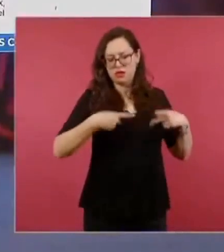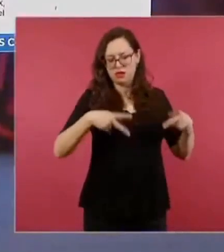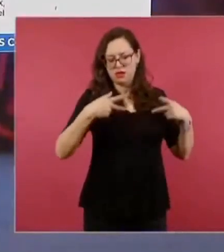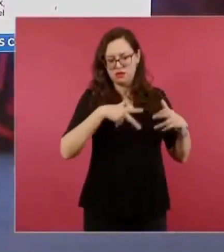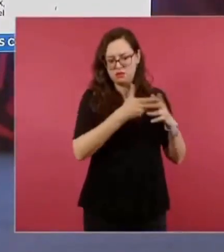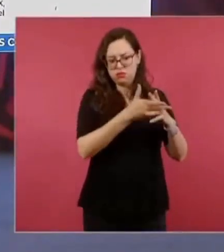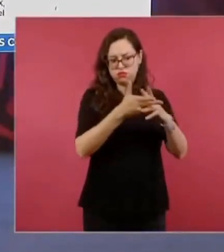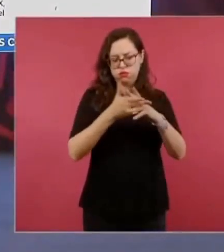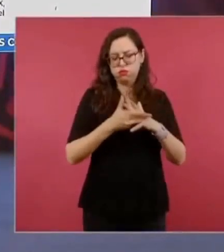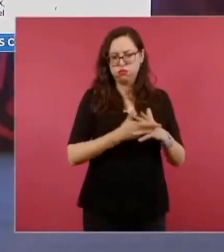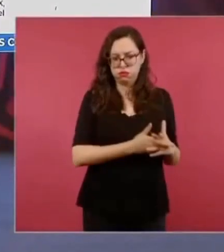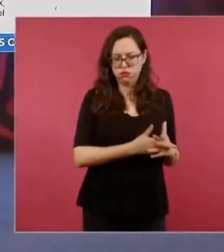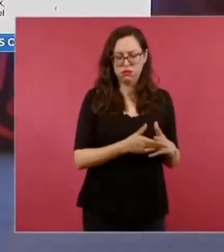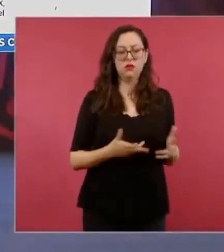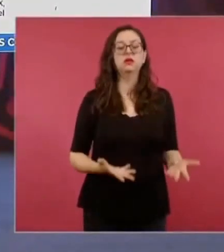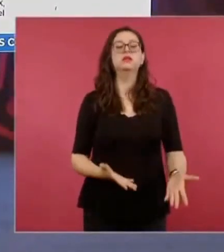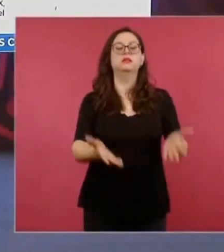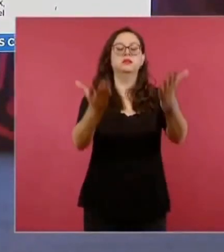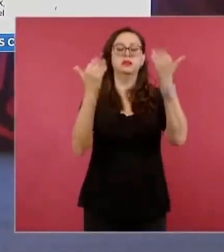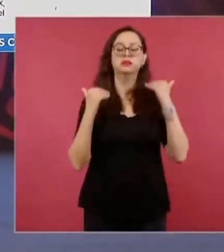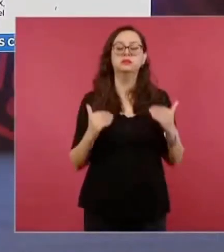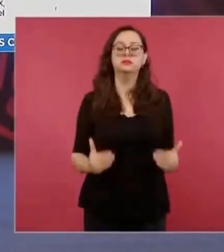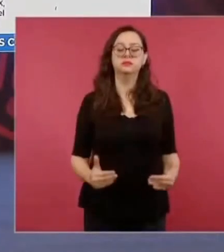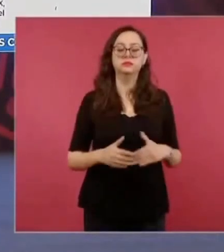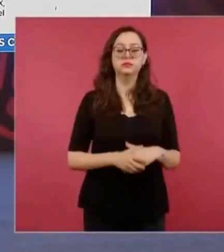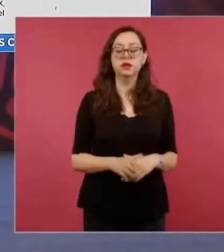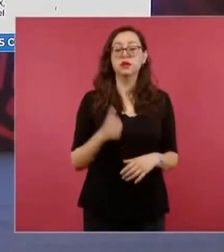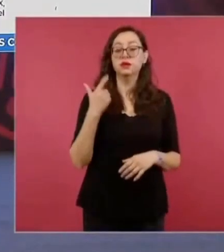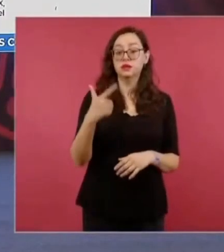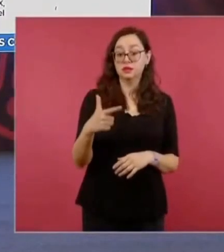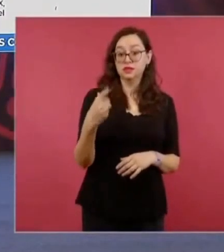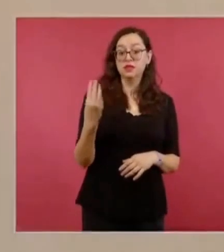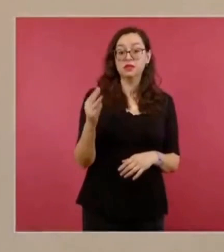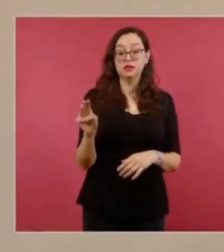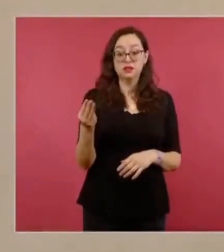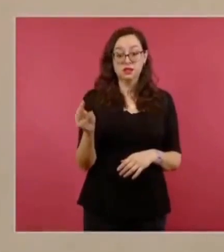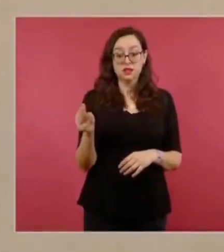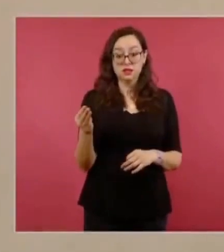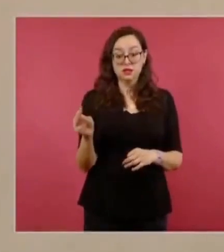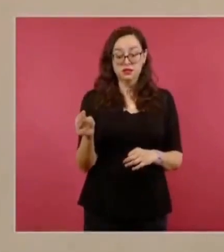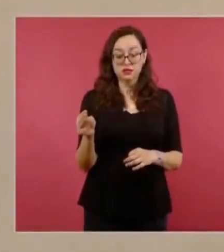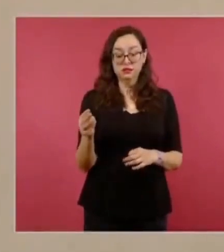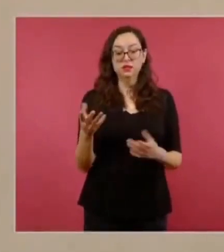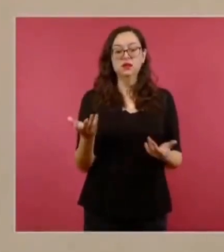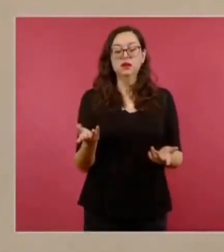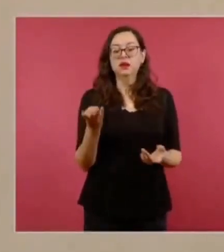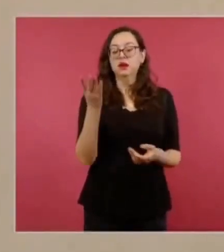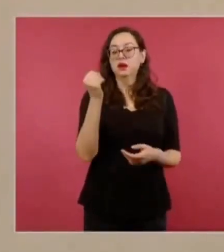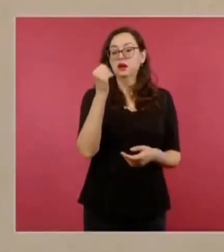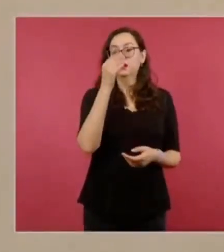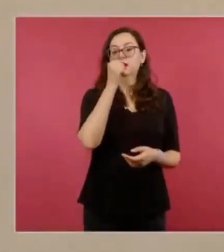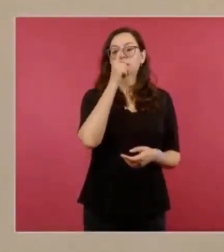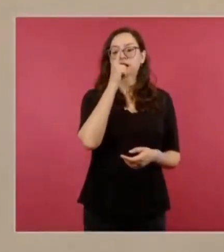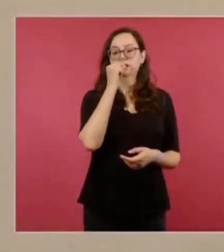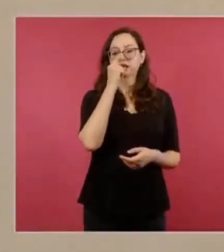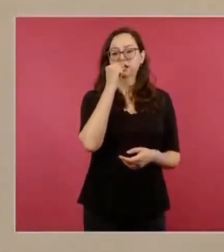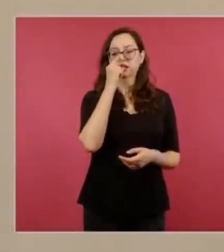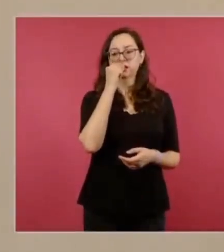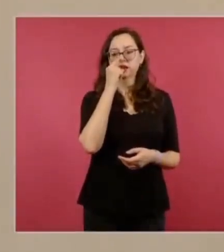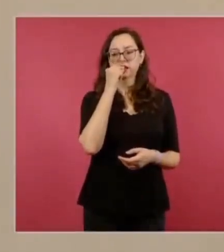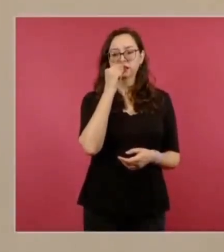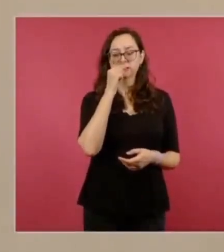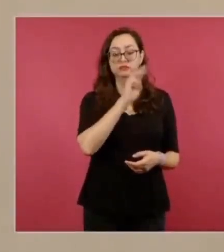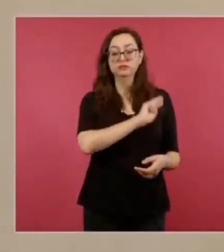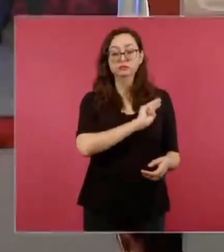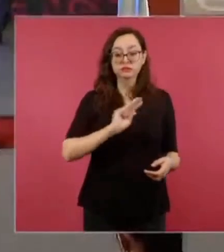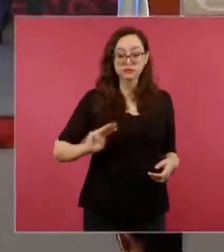Posteriormente, y continuando con las investigaciones, el 7 de mayo, nueve policías municipales de Nicolás Romero fueron